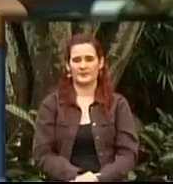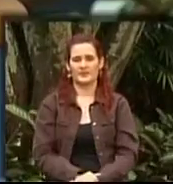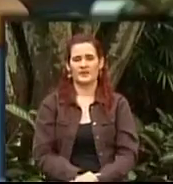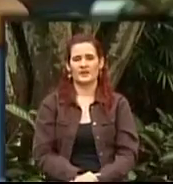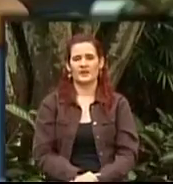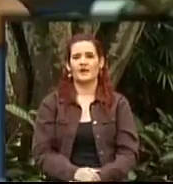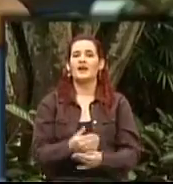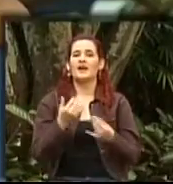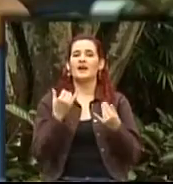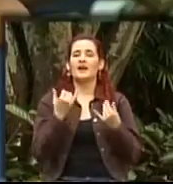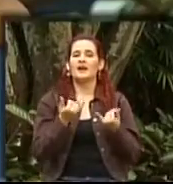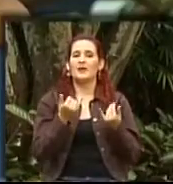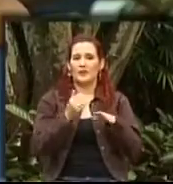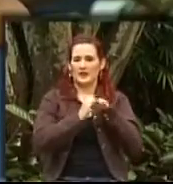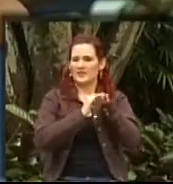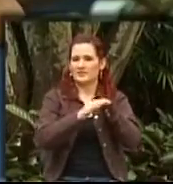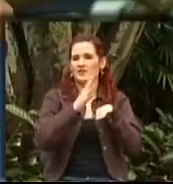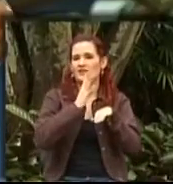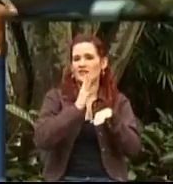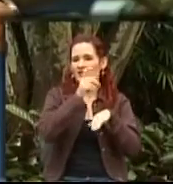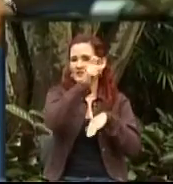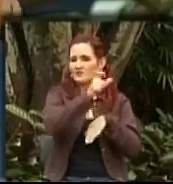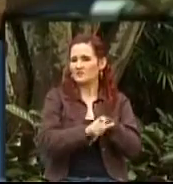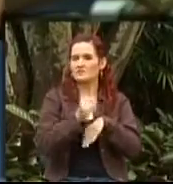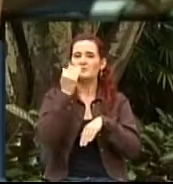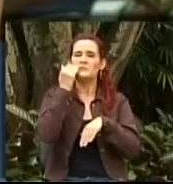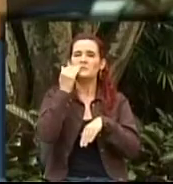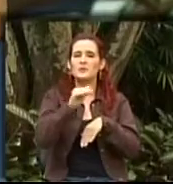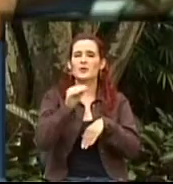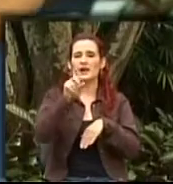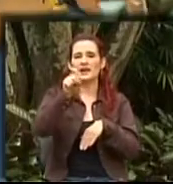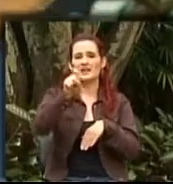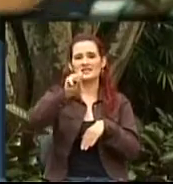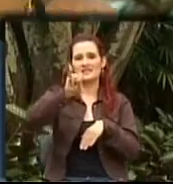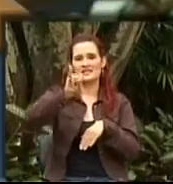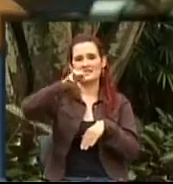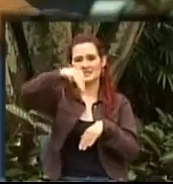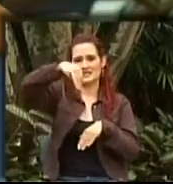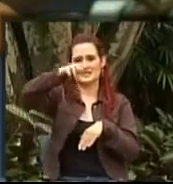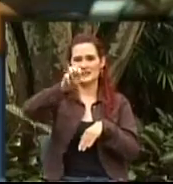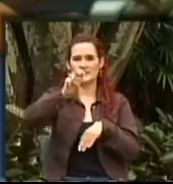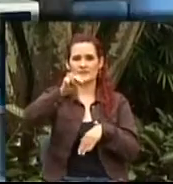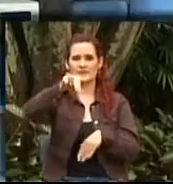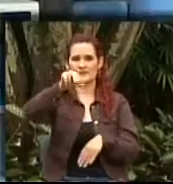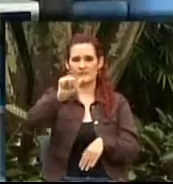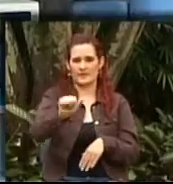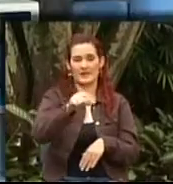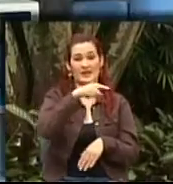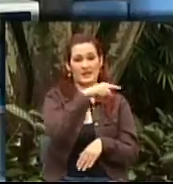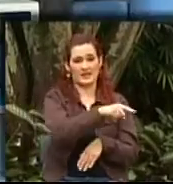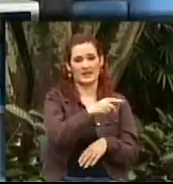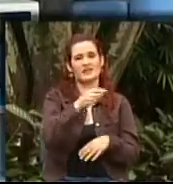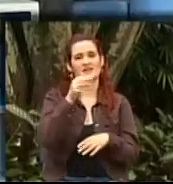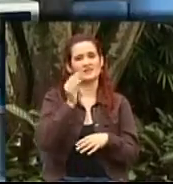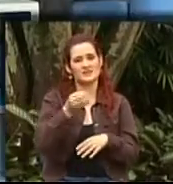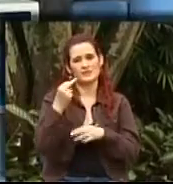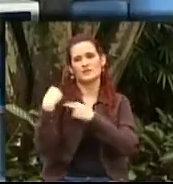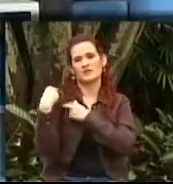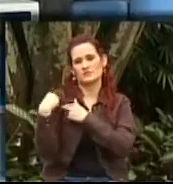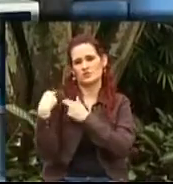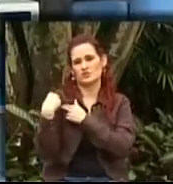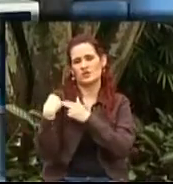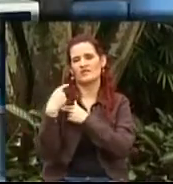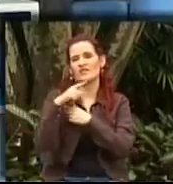Simena Ríos de la Secretaría de Salud de Medellín. Esta mujer ha estado detrás de todos estos programas de discapacidad que hemos hecho esta semana y la semana